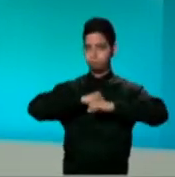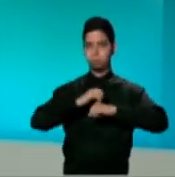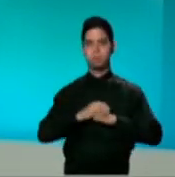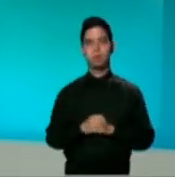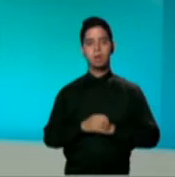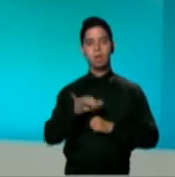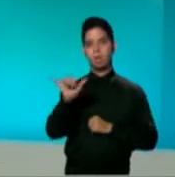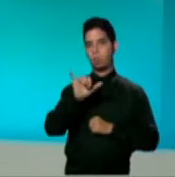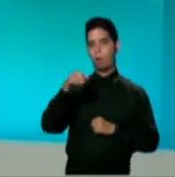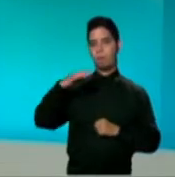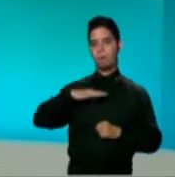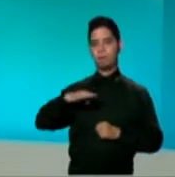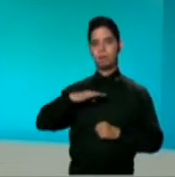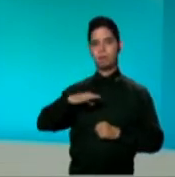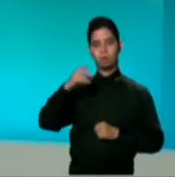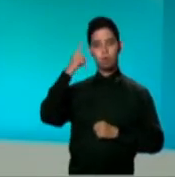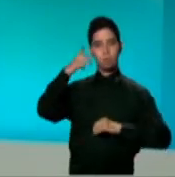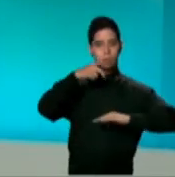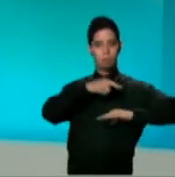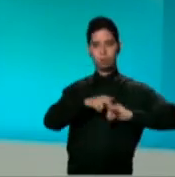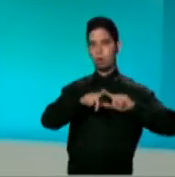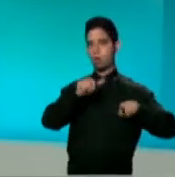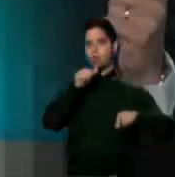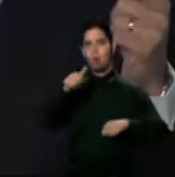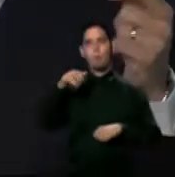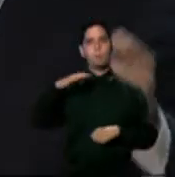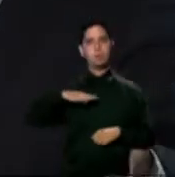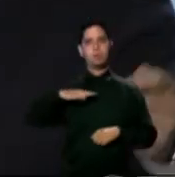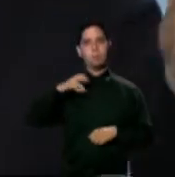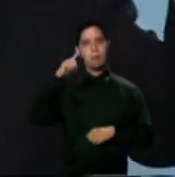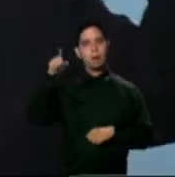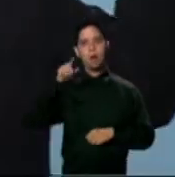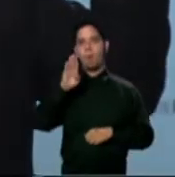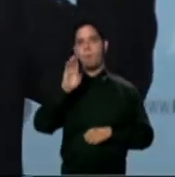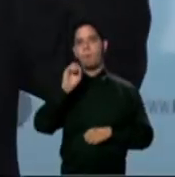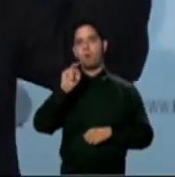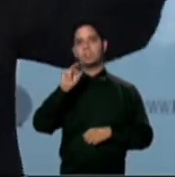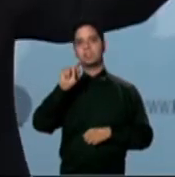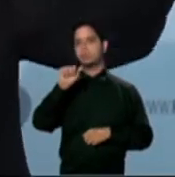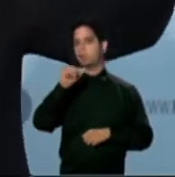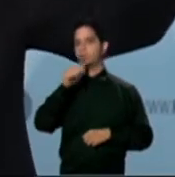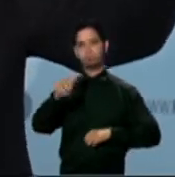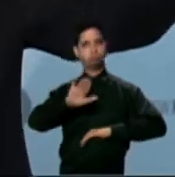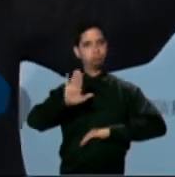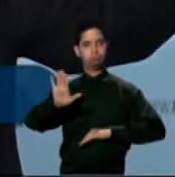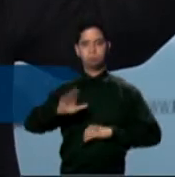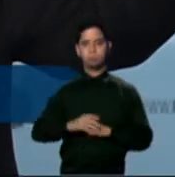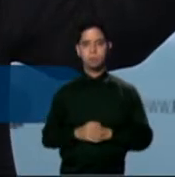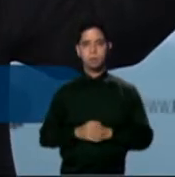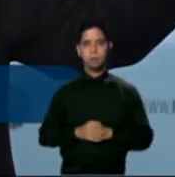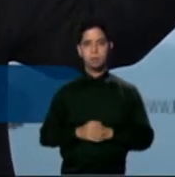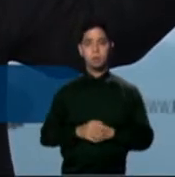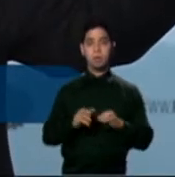de la isla y no de los bonistas. Hay que reestructurar la deuda